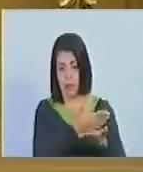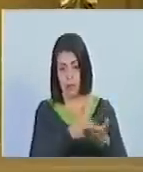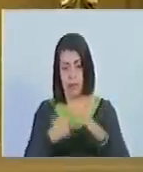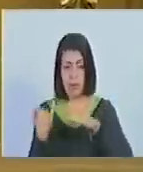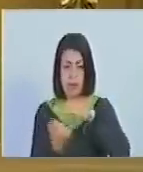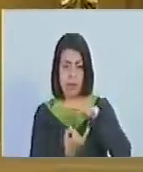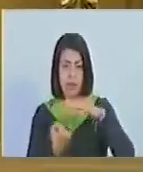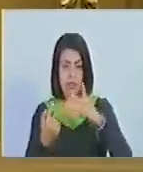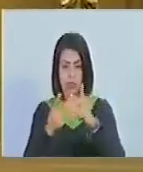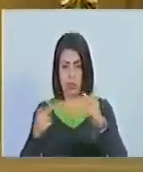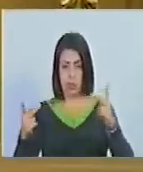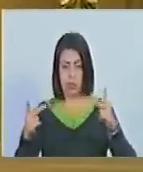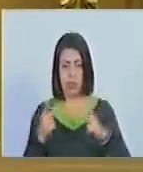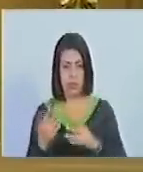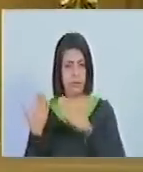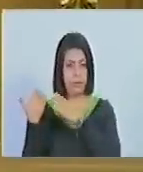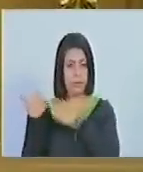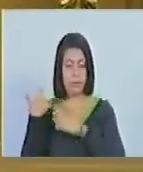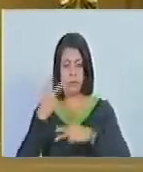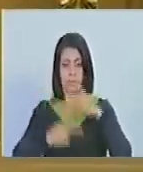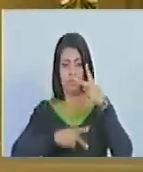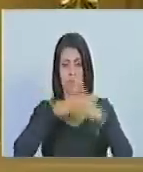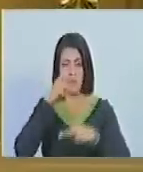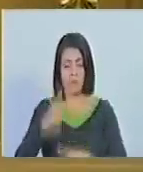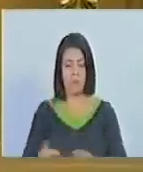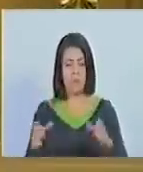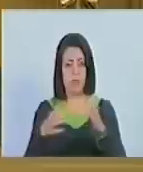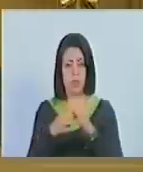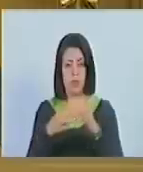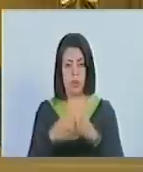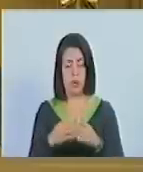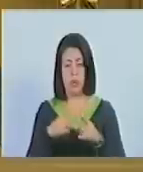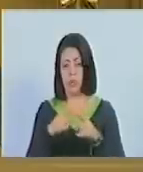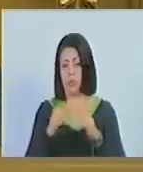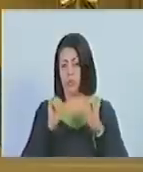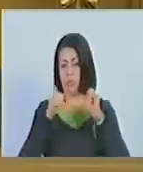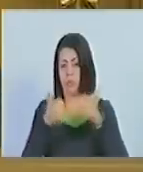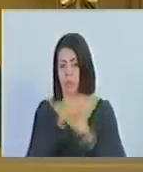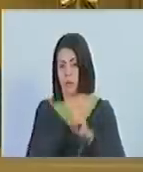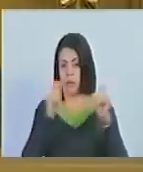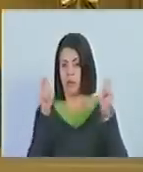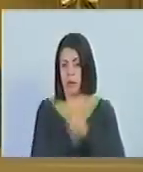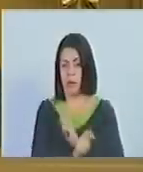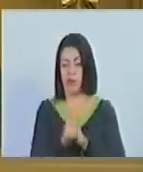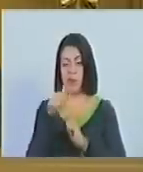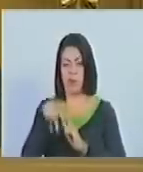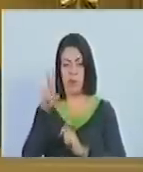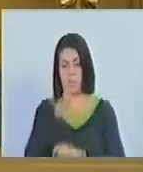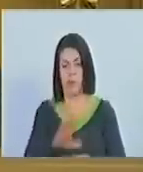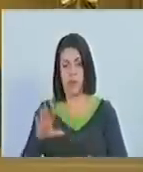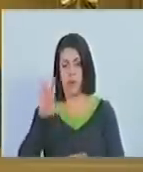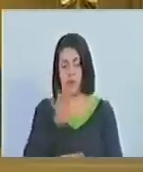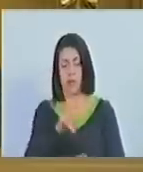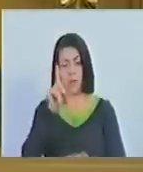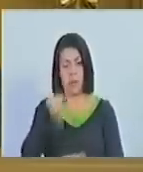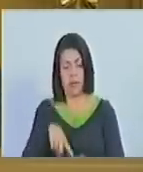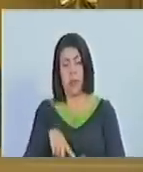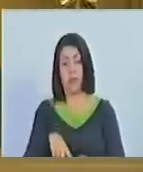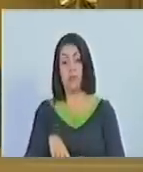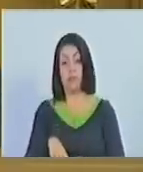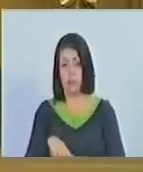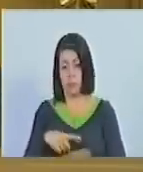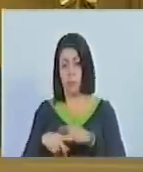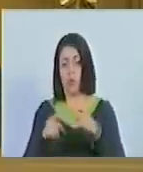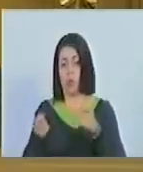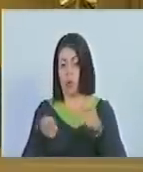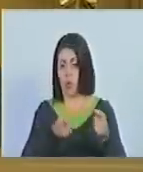las instituciones públicas encargadas de las políticas para el sector enmarcado en la transformación del Estado venezolano y sin menoscabo